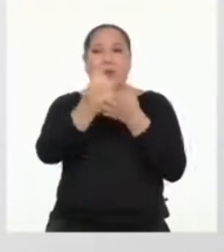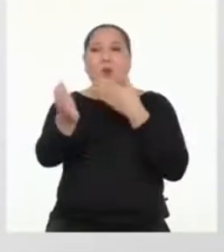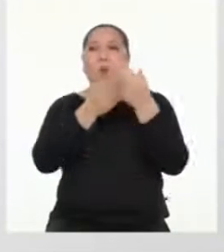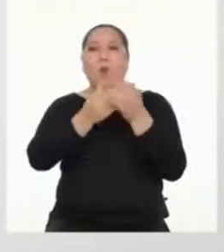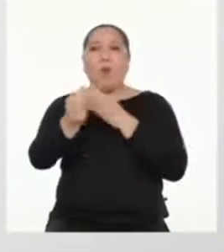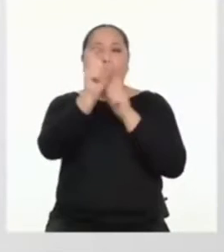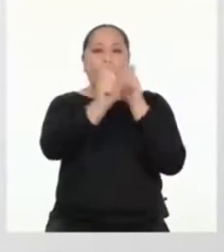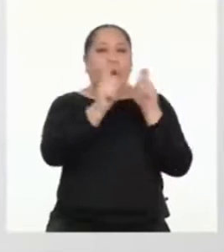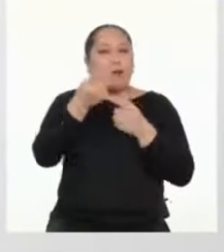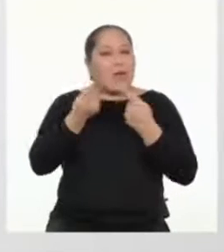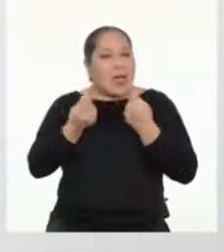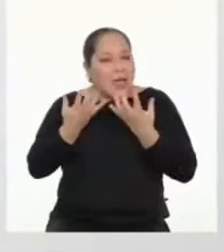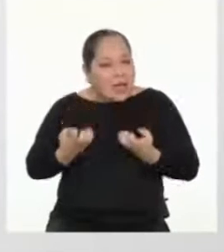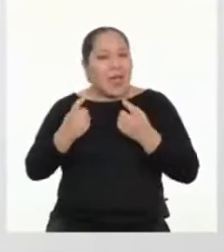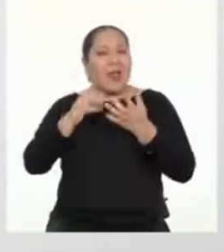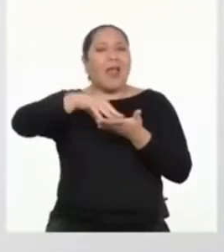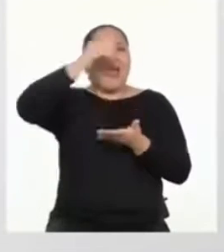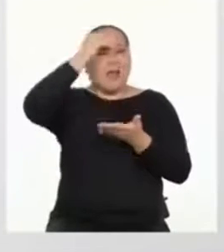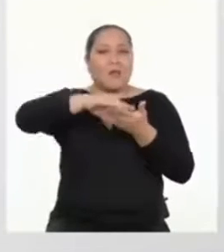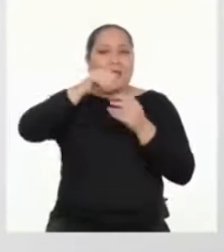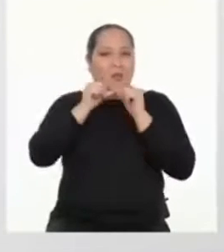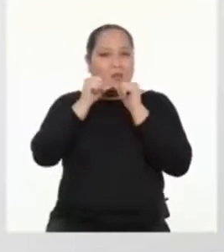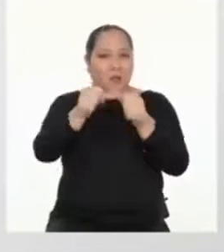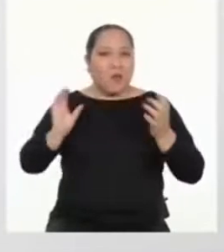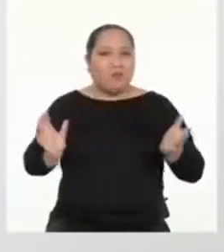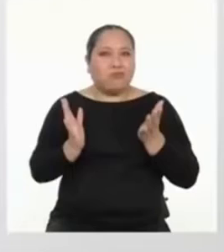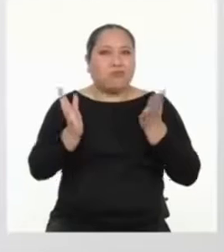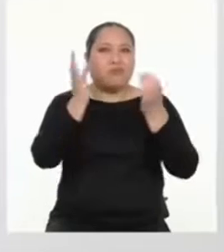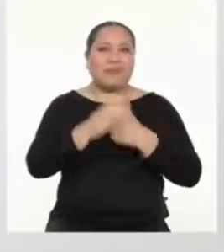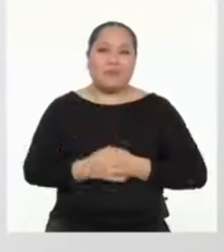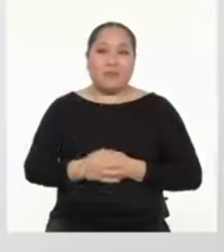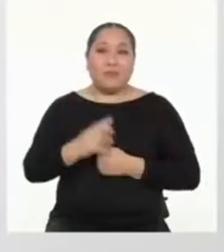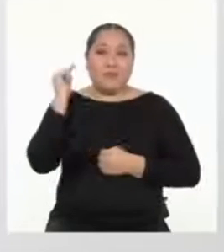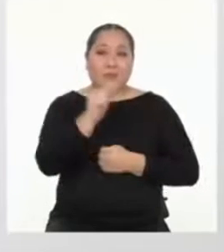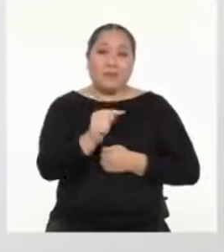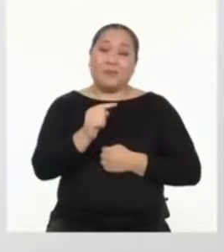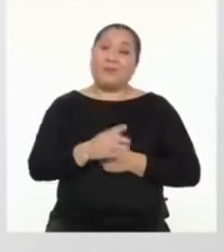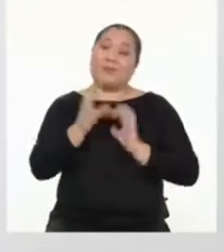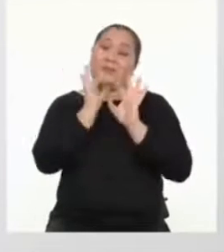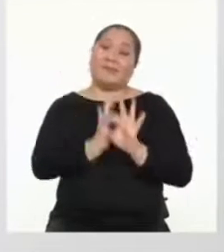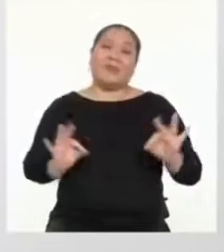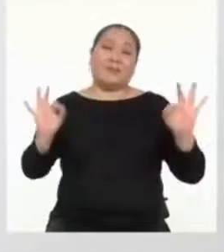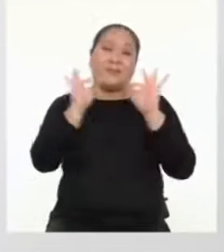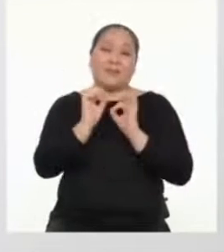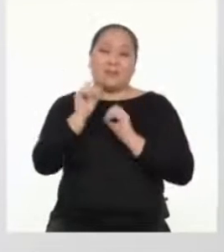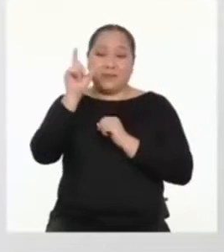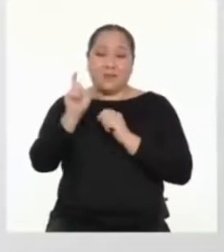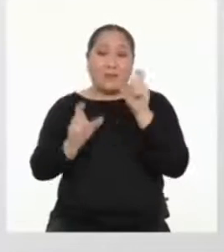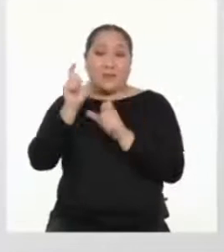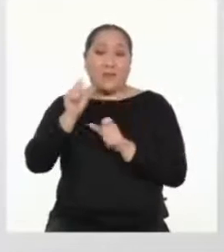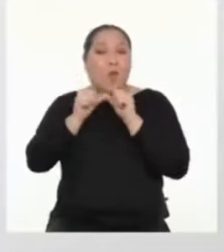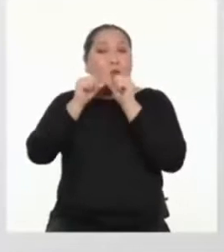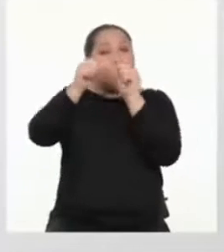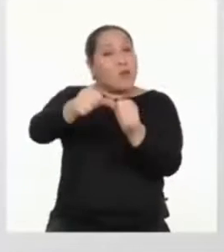persona con ganas de aprender y mantener la motivación. Eso es algo muy importante para seguir